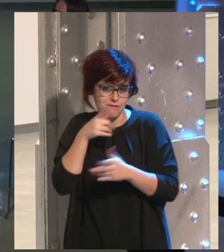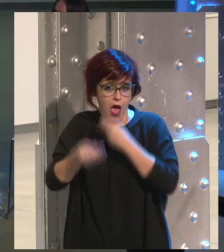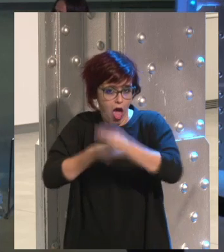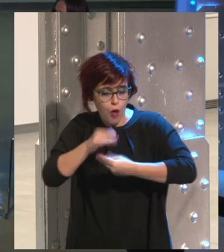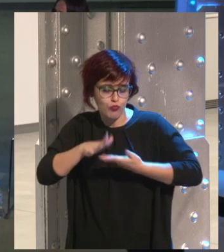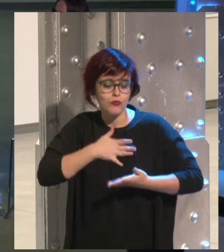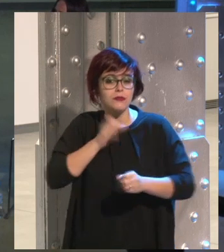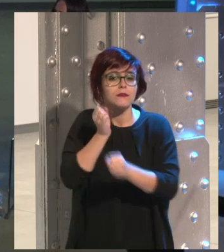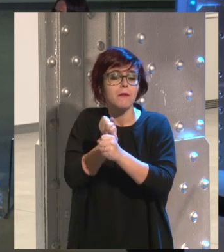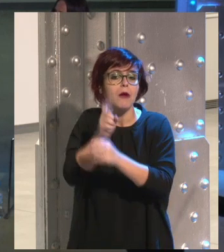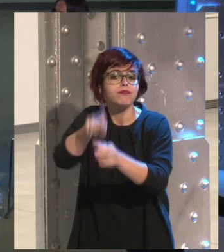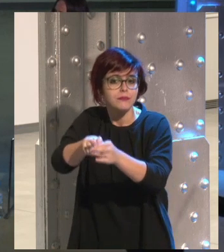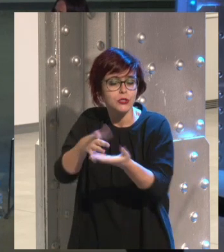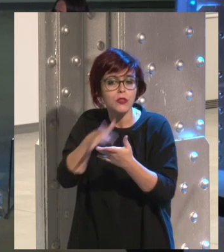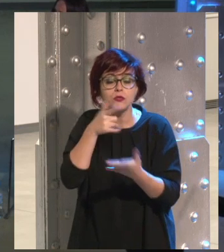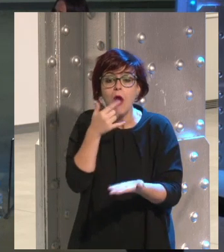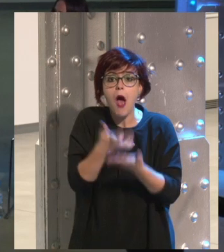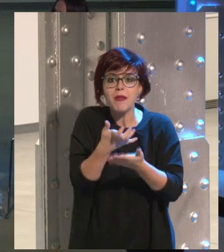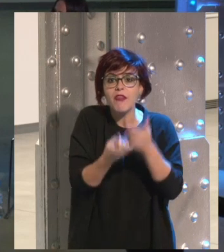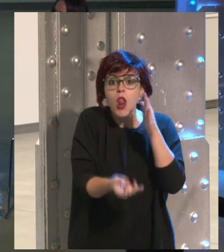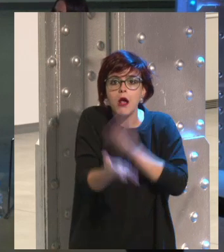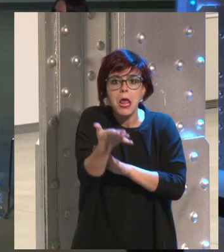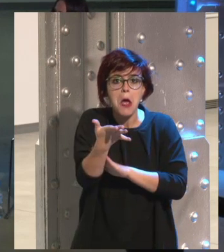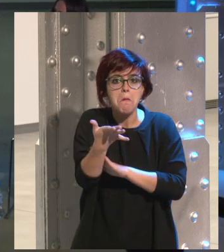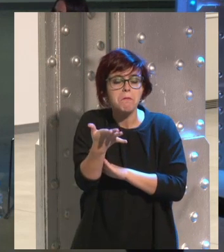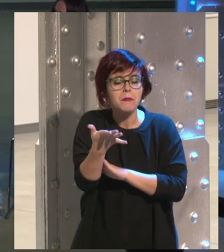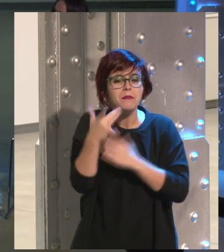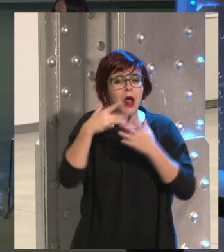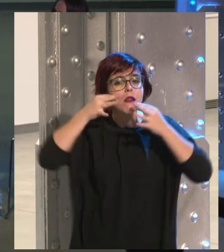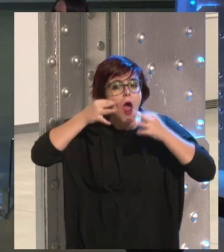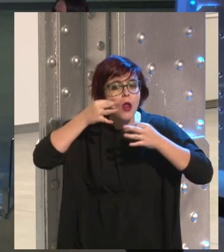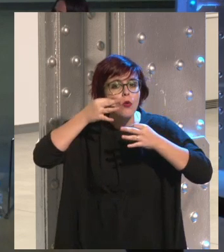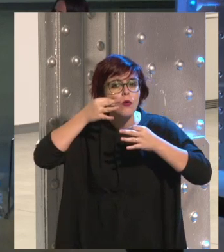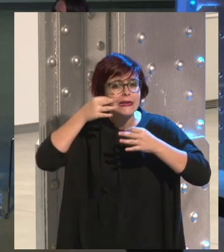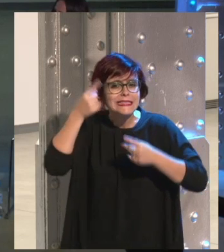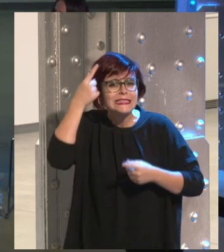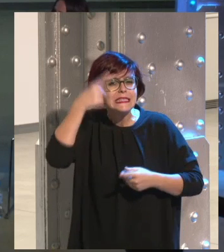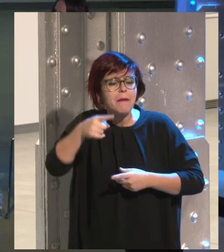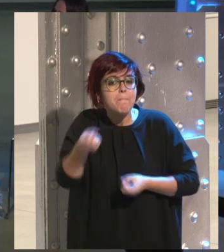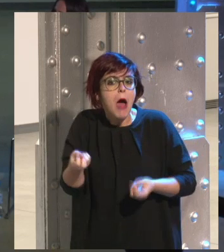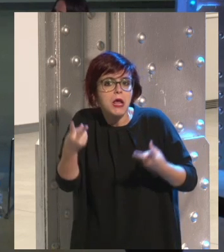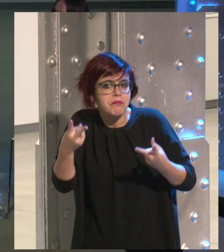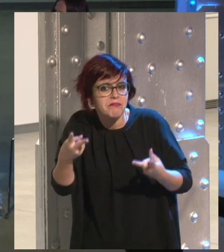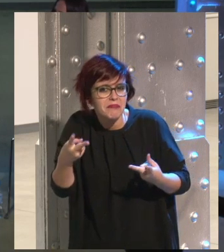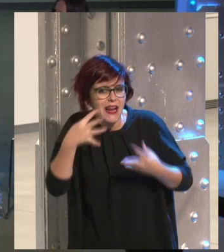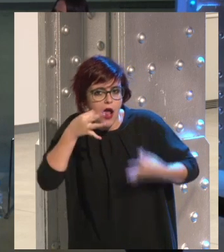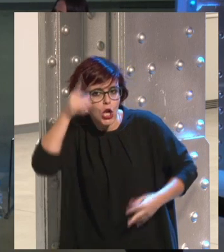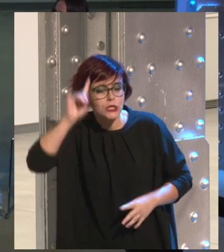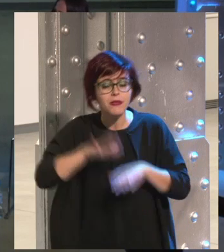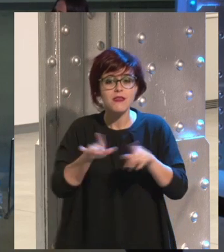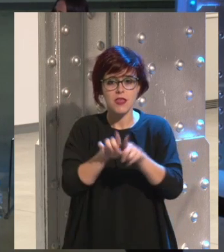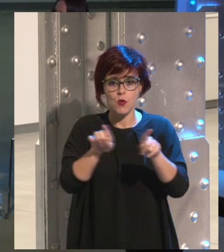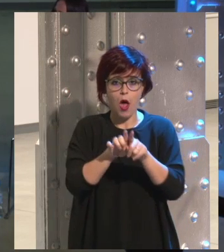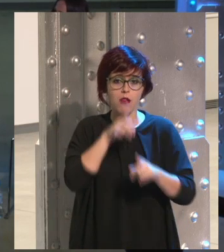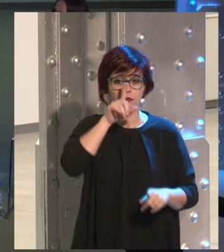es que el día que creas una aplicación, en general no sabes para qué va a servir la aplicación. El día que crearon Twitter, Jack